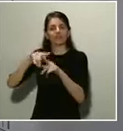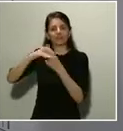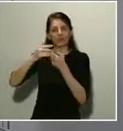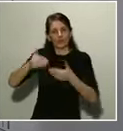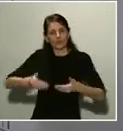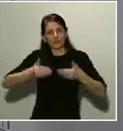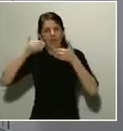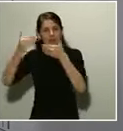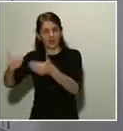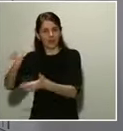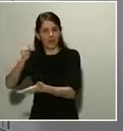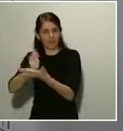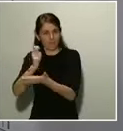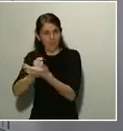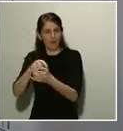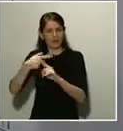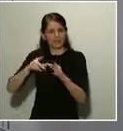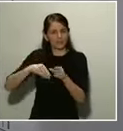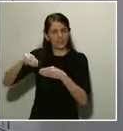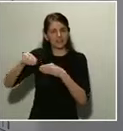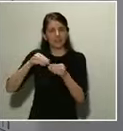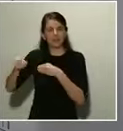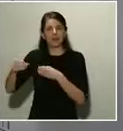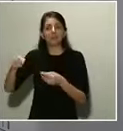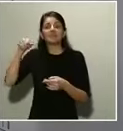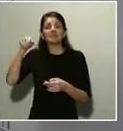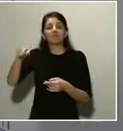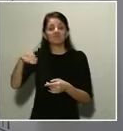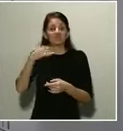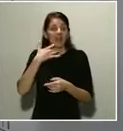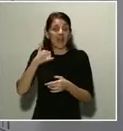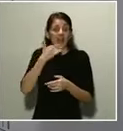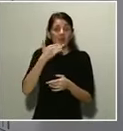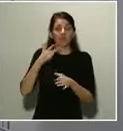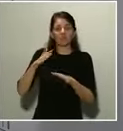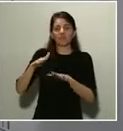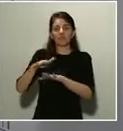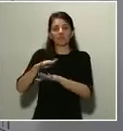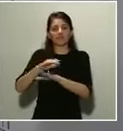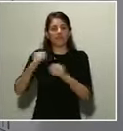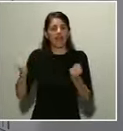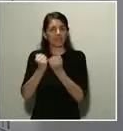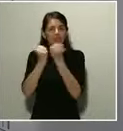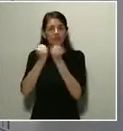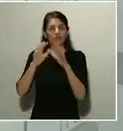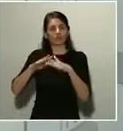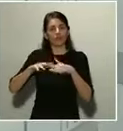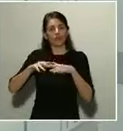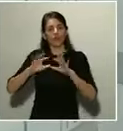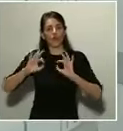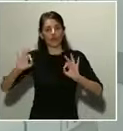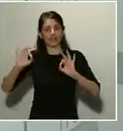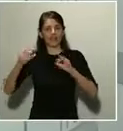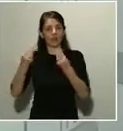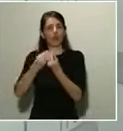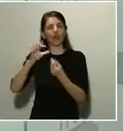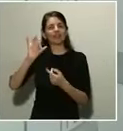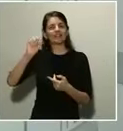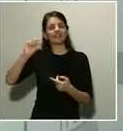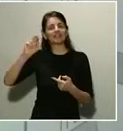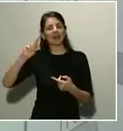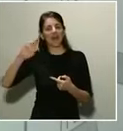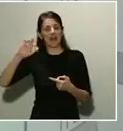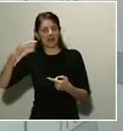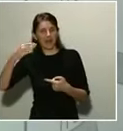flexibilidad? ¿Se plantea alguna acción concreta con la Sareb y algún tipo de acción conjunta con el sector privado? Pues las considero muy